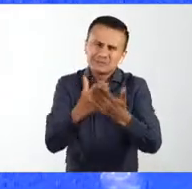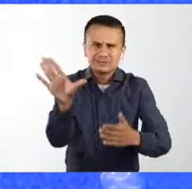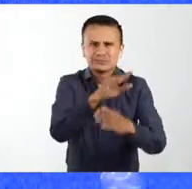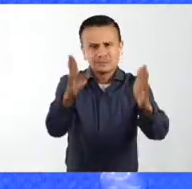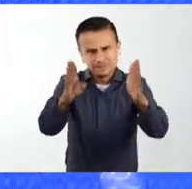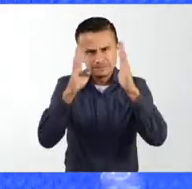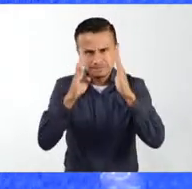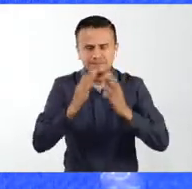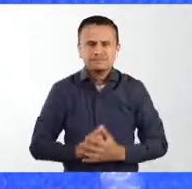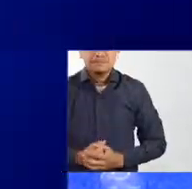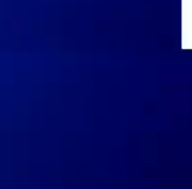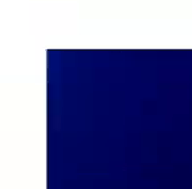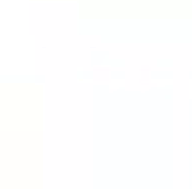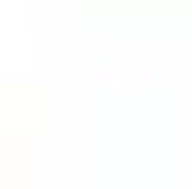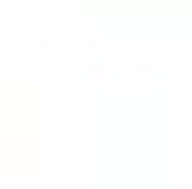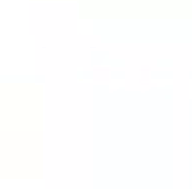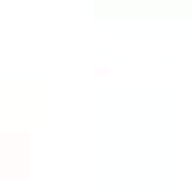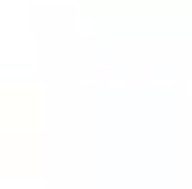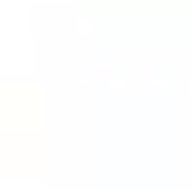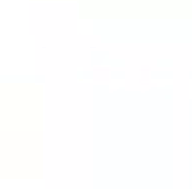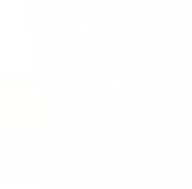todos por escucharnos.